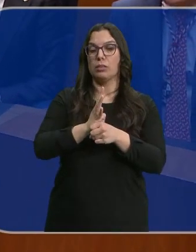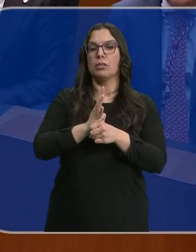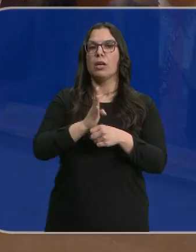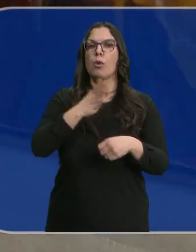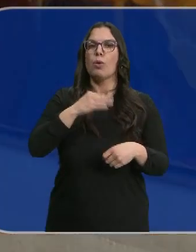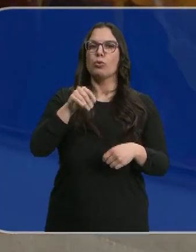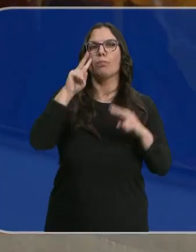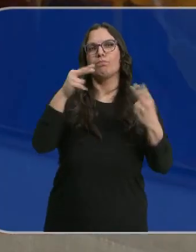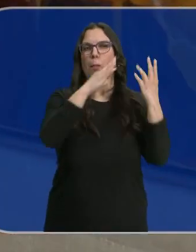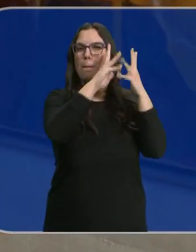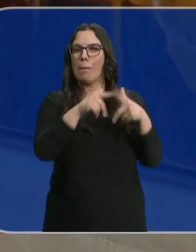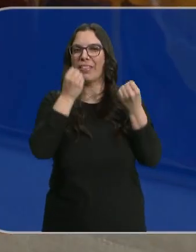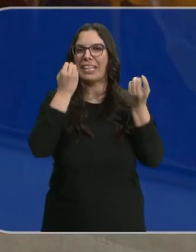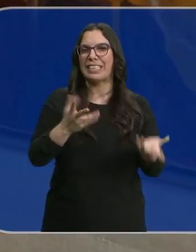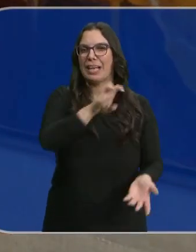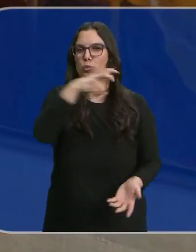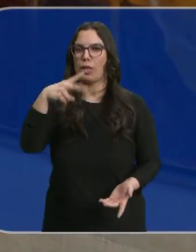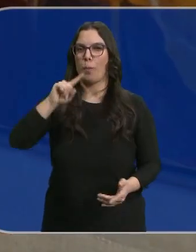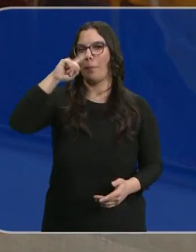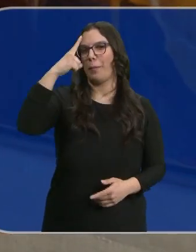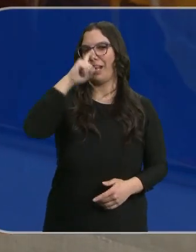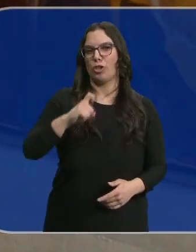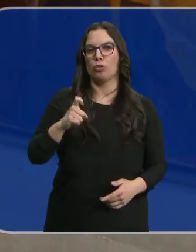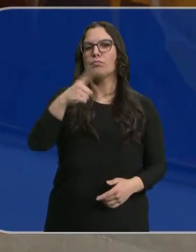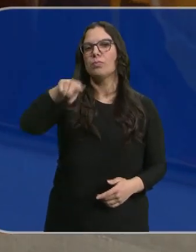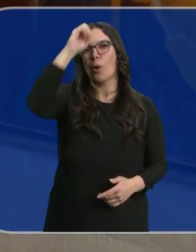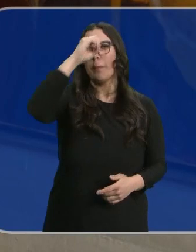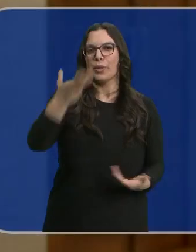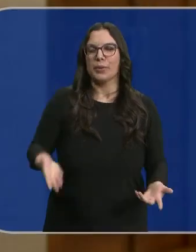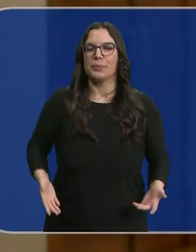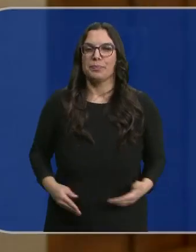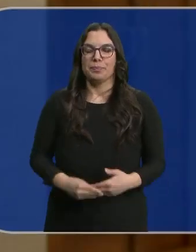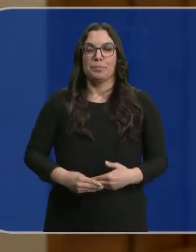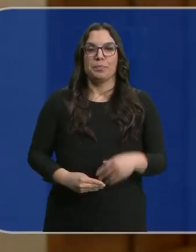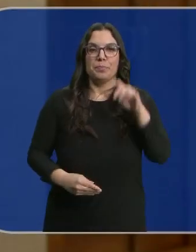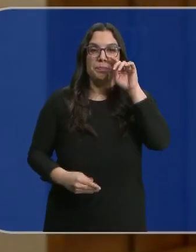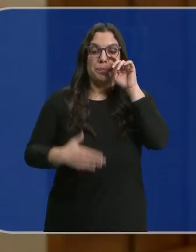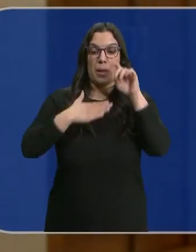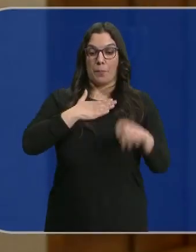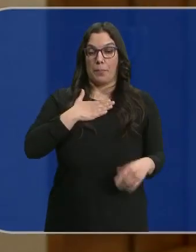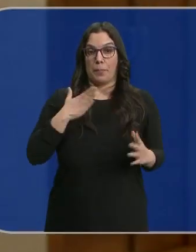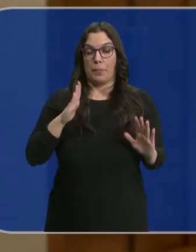si puede hacernos un pequeño balance de este primer año. ¿Qué le ha parecido? Bueno, para mí ha sido una